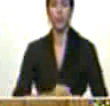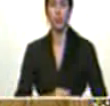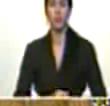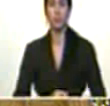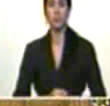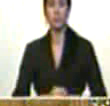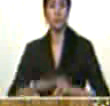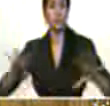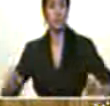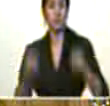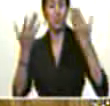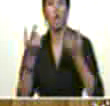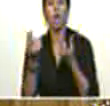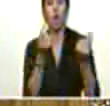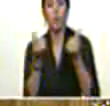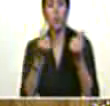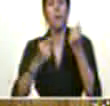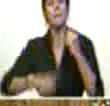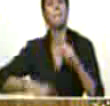económica productiva